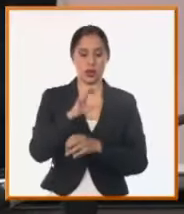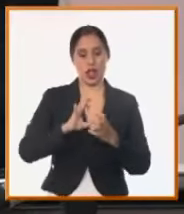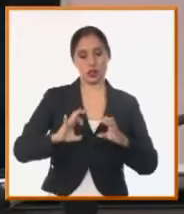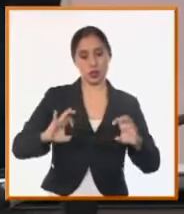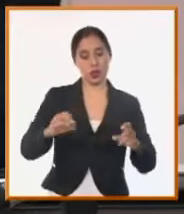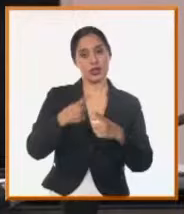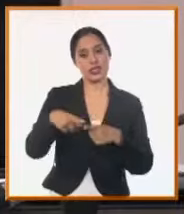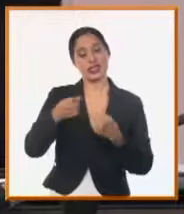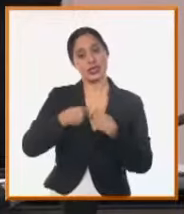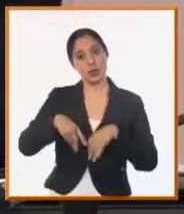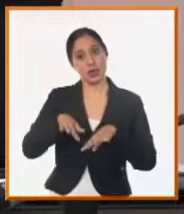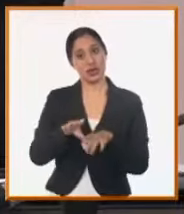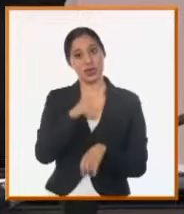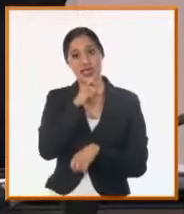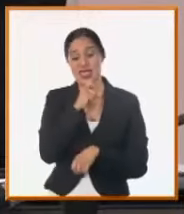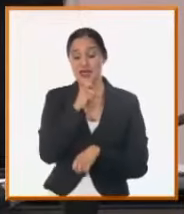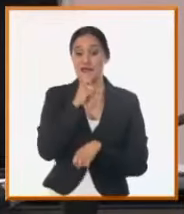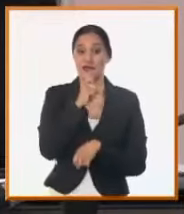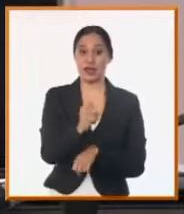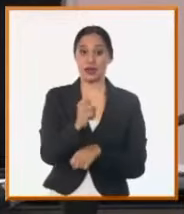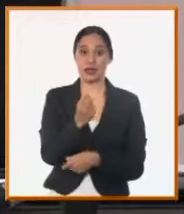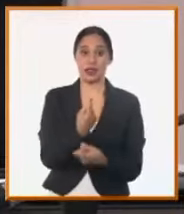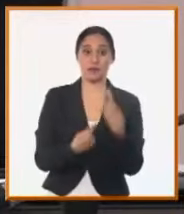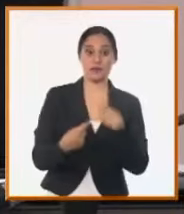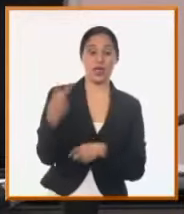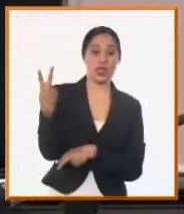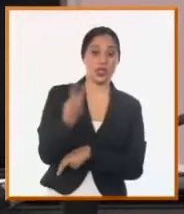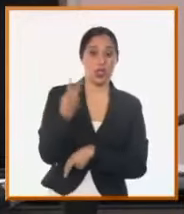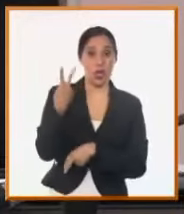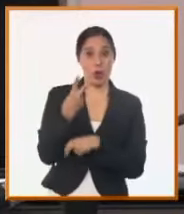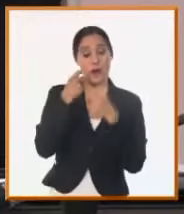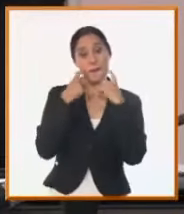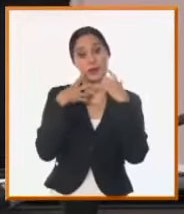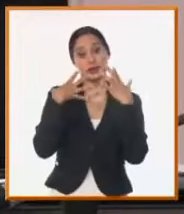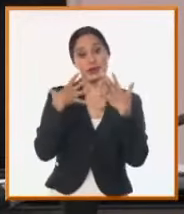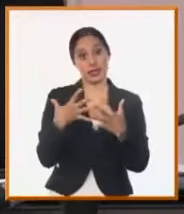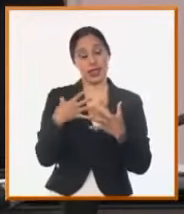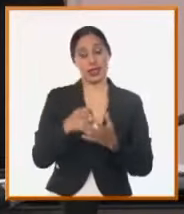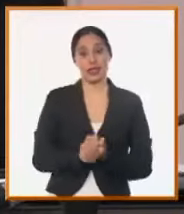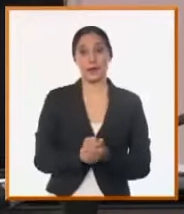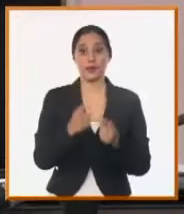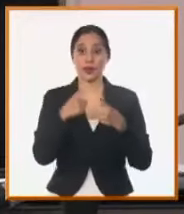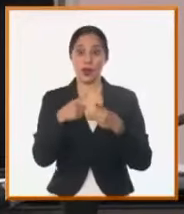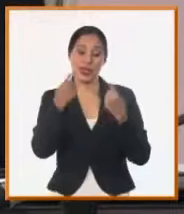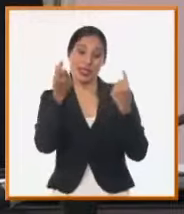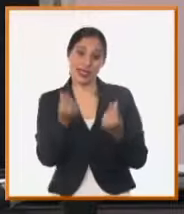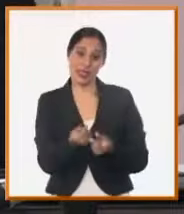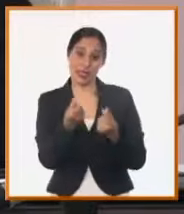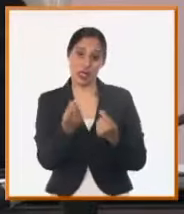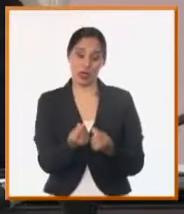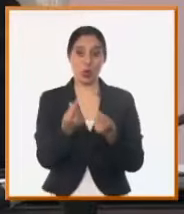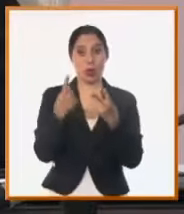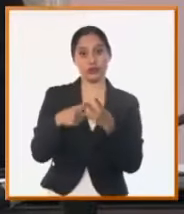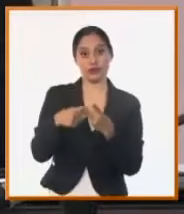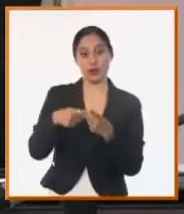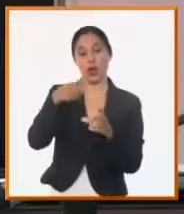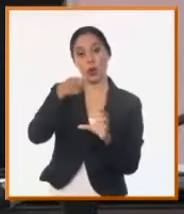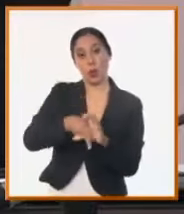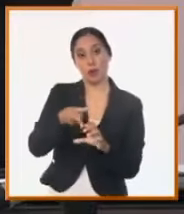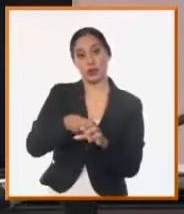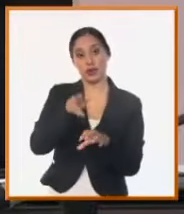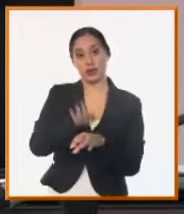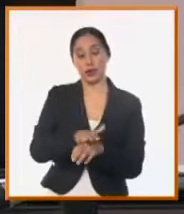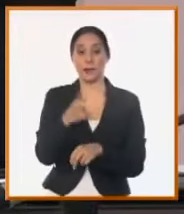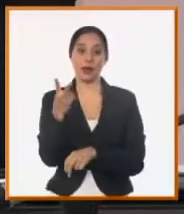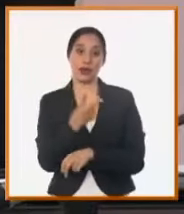bien complicada en la que hay dos componentes claves evidentemente financiamiento por un lado y combustible por el otro que están